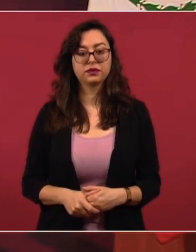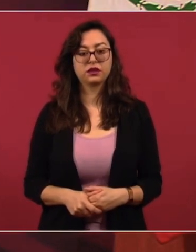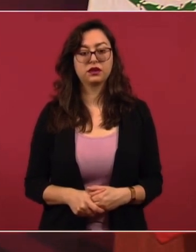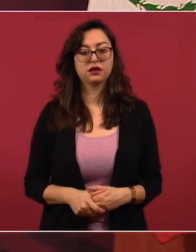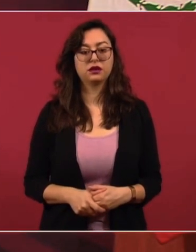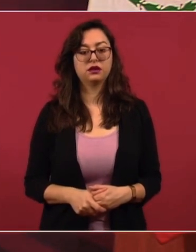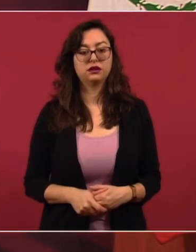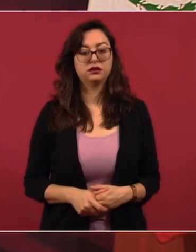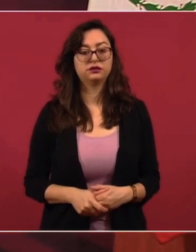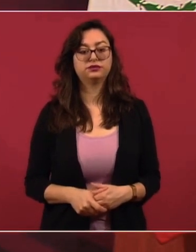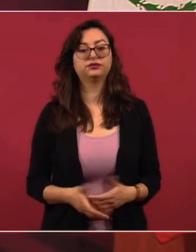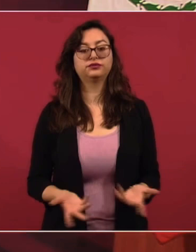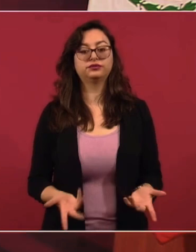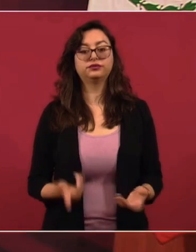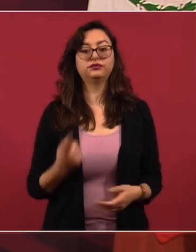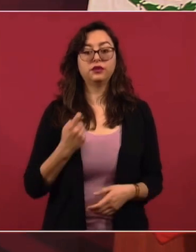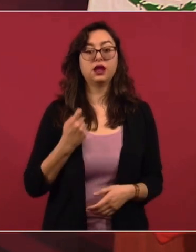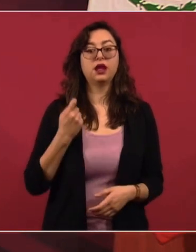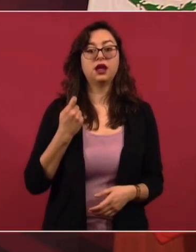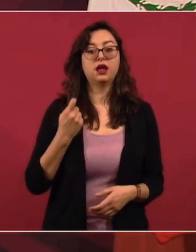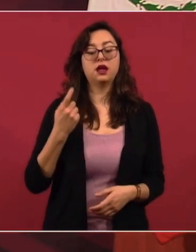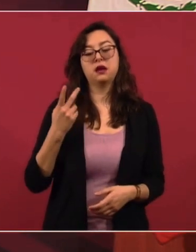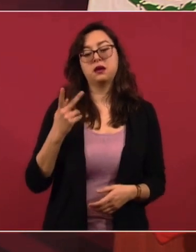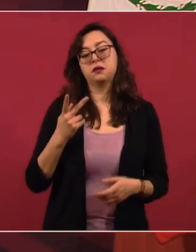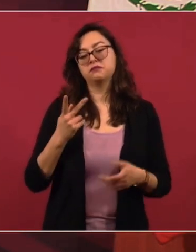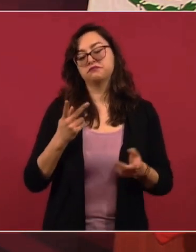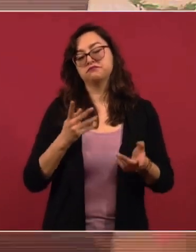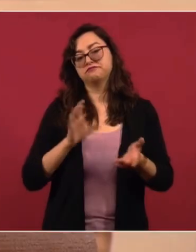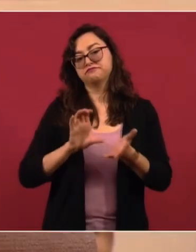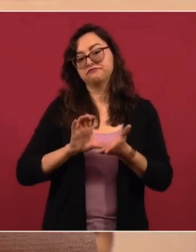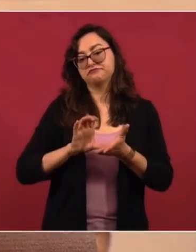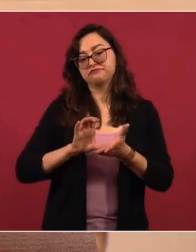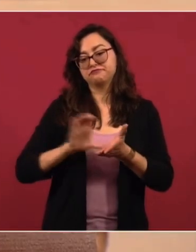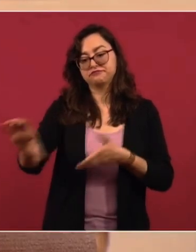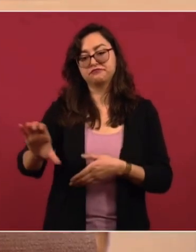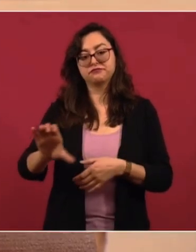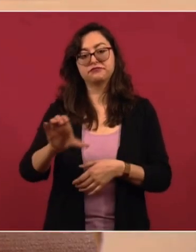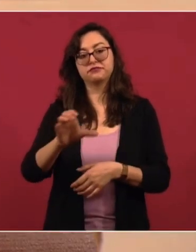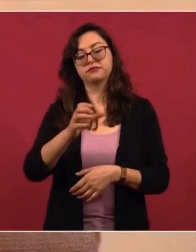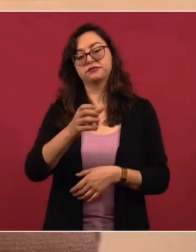de pensiones médicas, eso sí lo entiendo, este es el pago